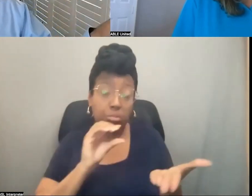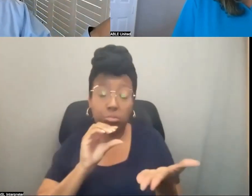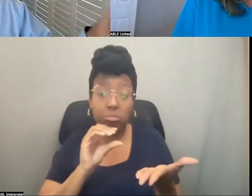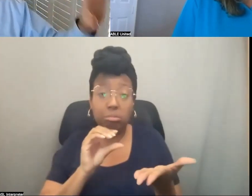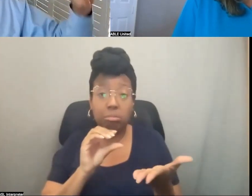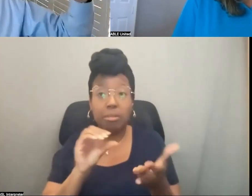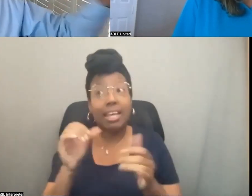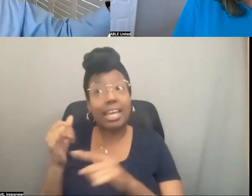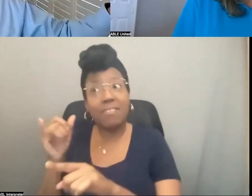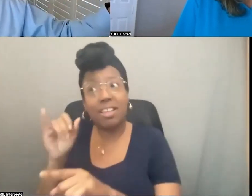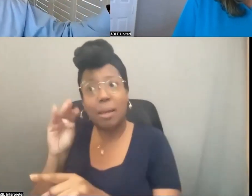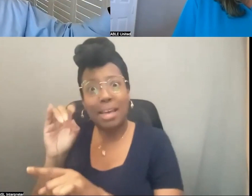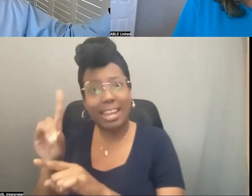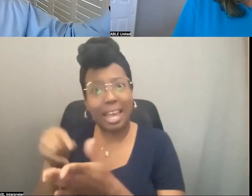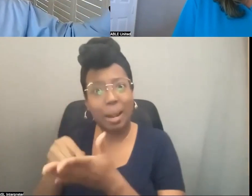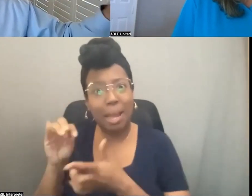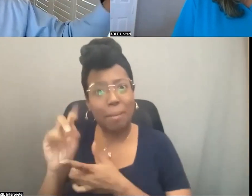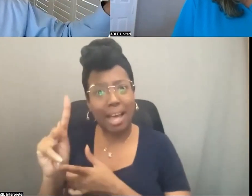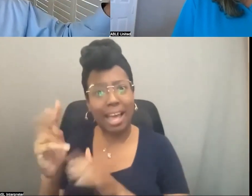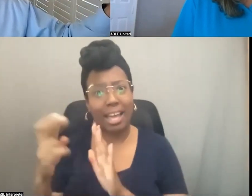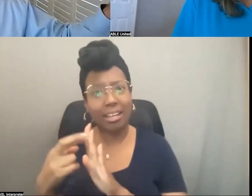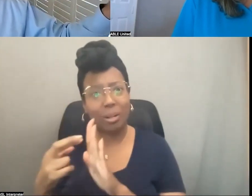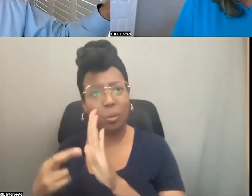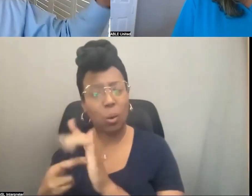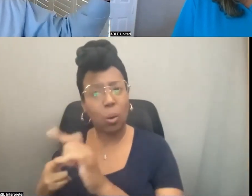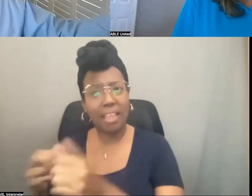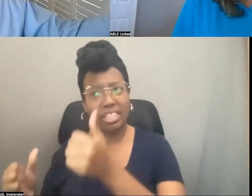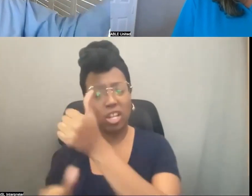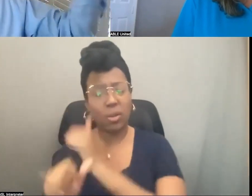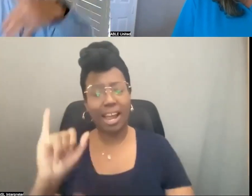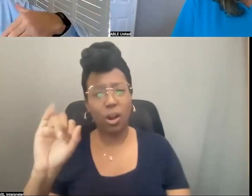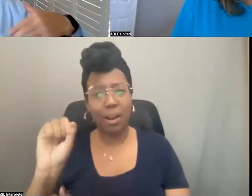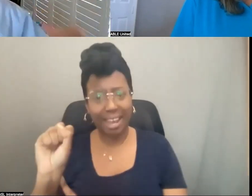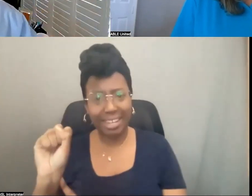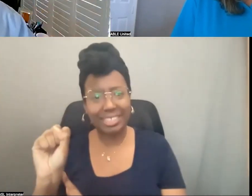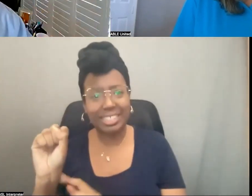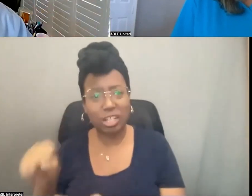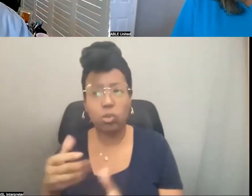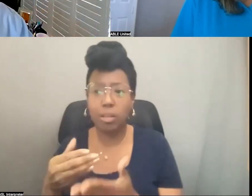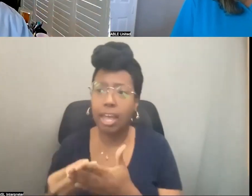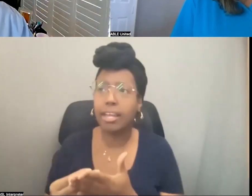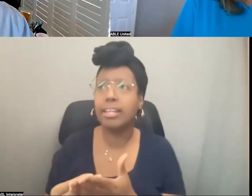fideicomisos hasta el de devolución o reembolso de Medicaid. Eso es lo que cuando